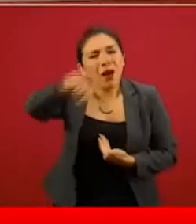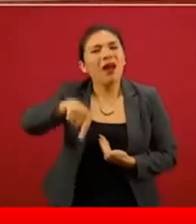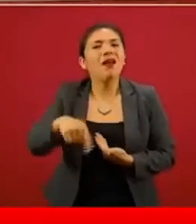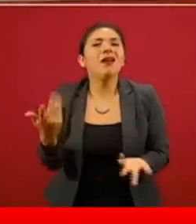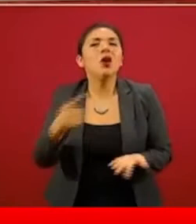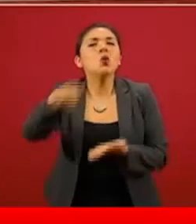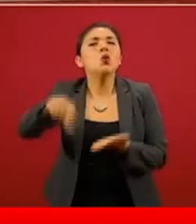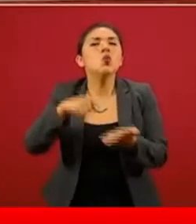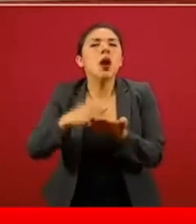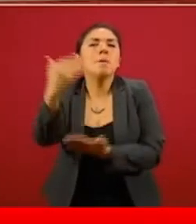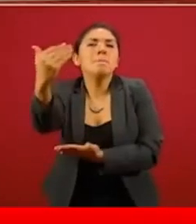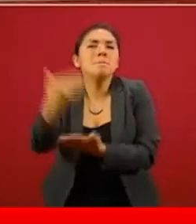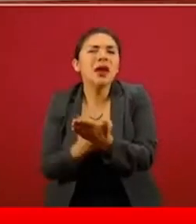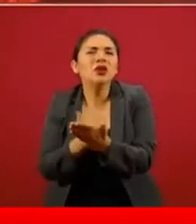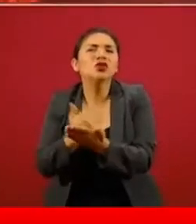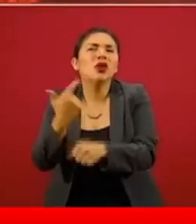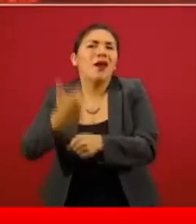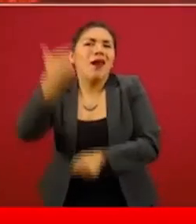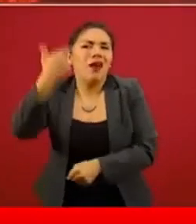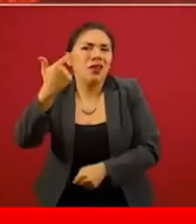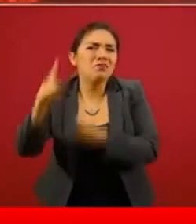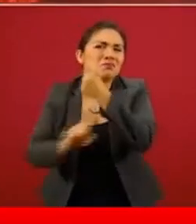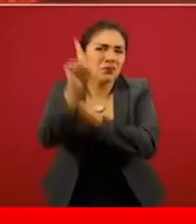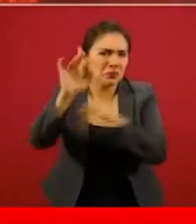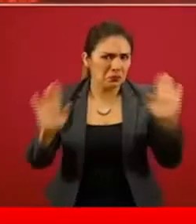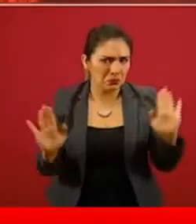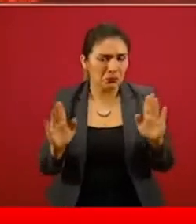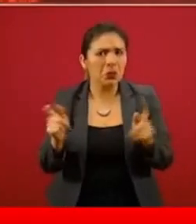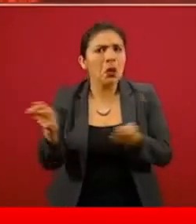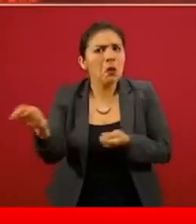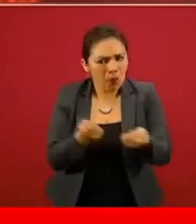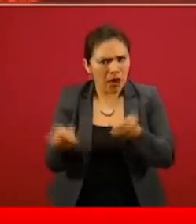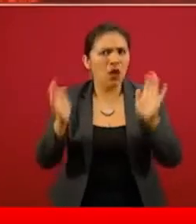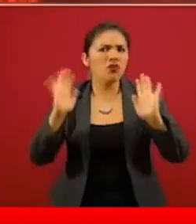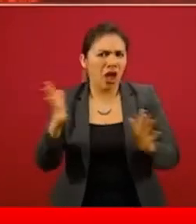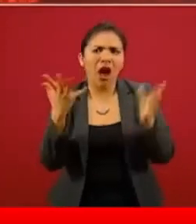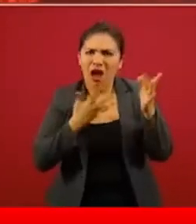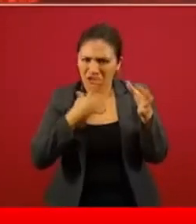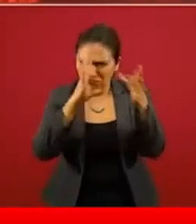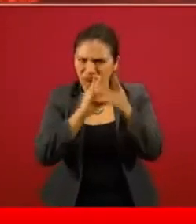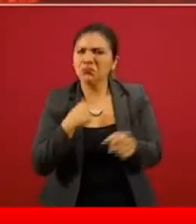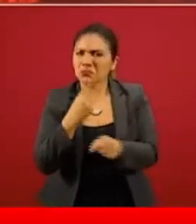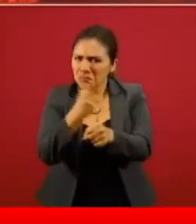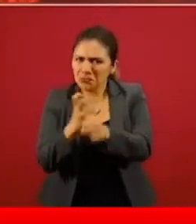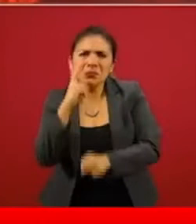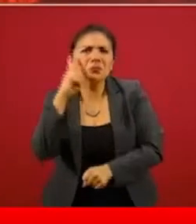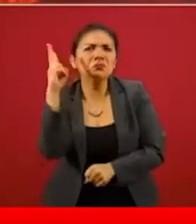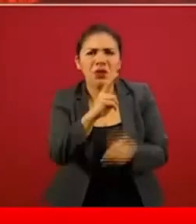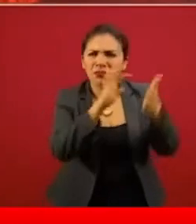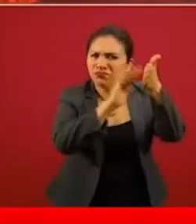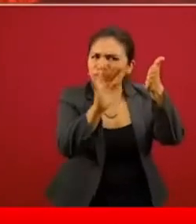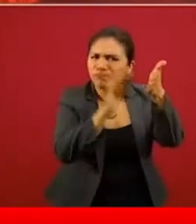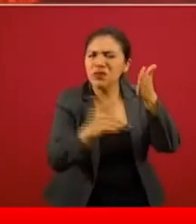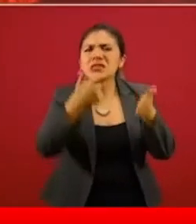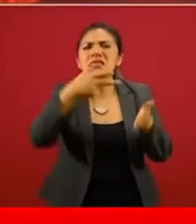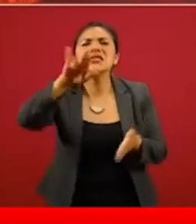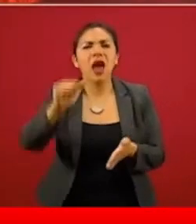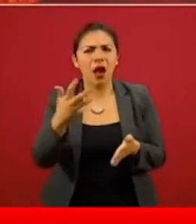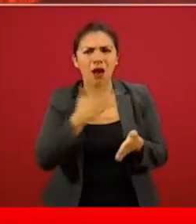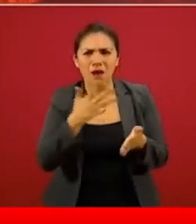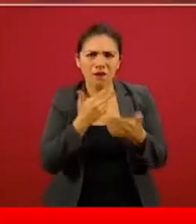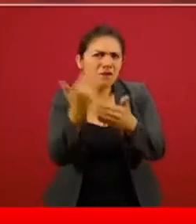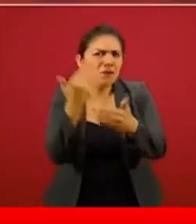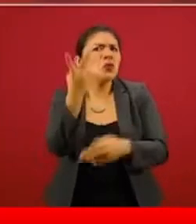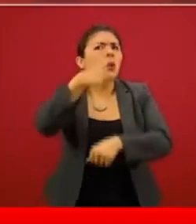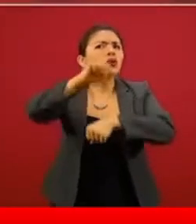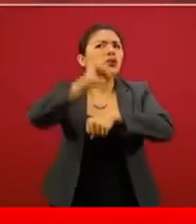riesgos. El manejo está claramente descrito, les invito a que lean ustedes la guía técnica que presentamos hace más